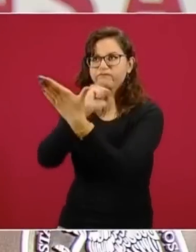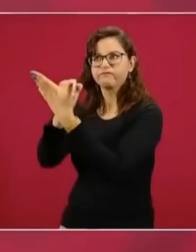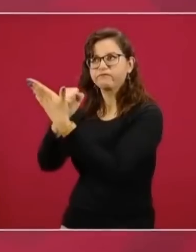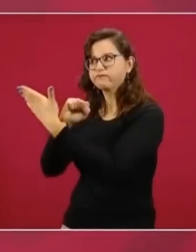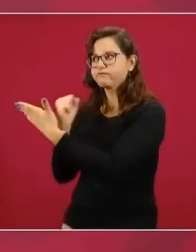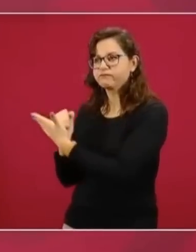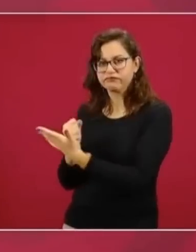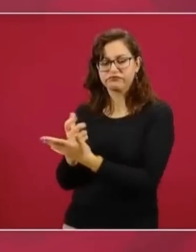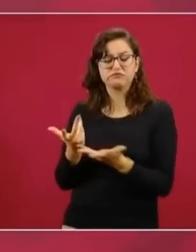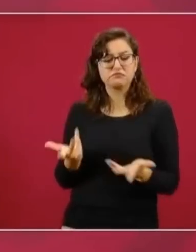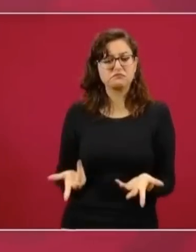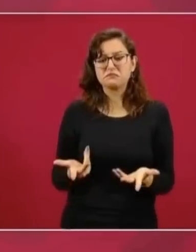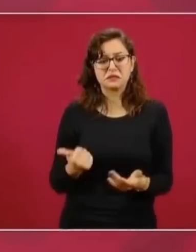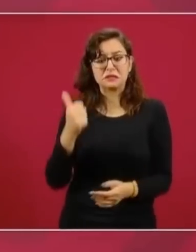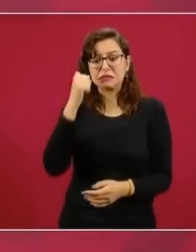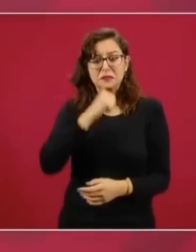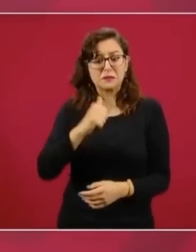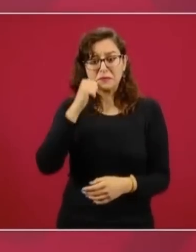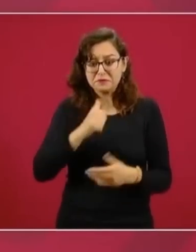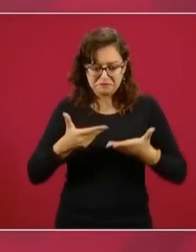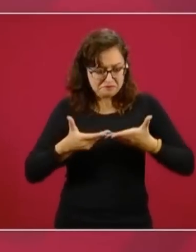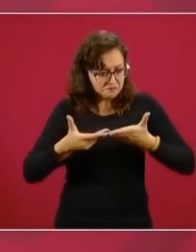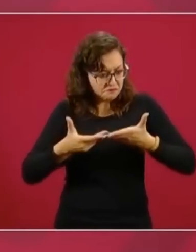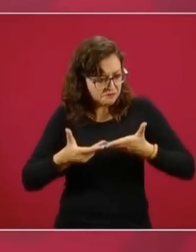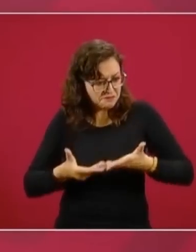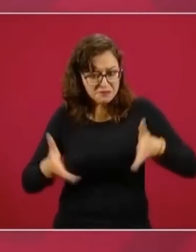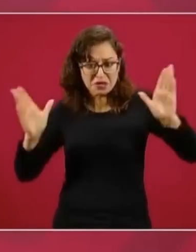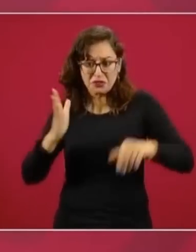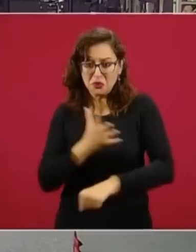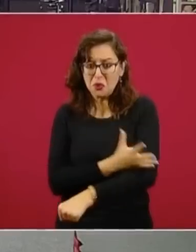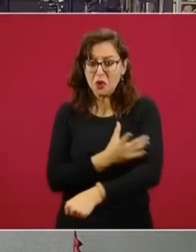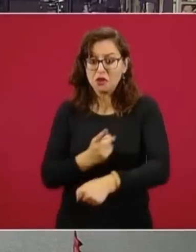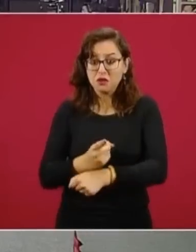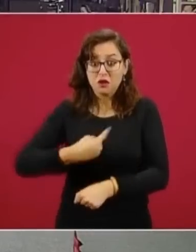como lo hemos hecho siempre, porque no tenemos nada que ocultar.